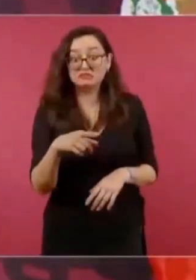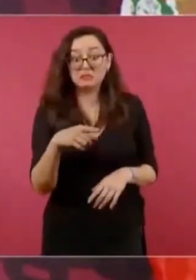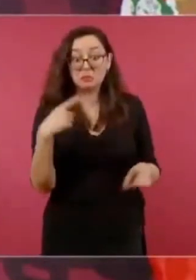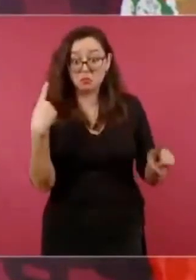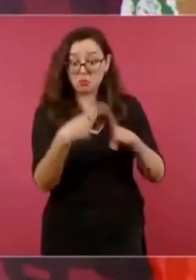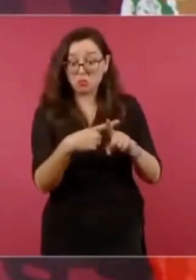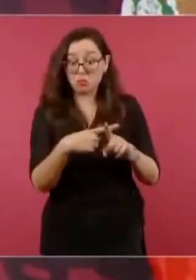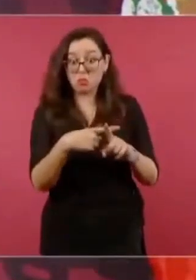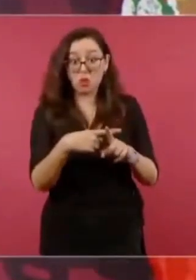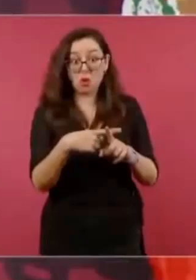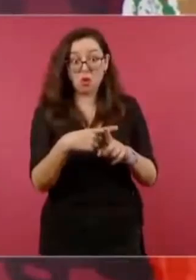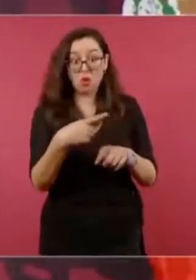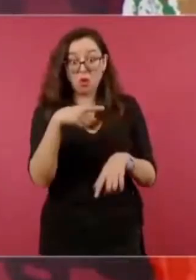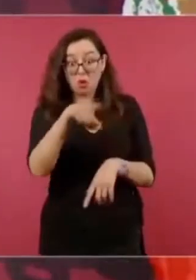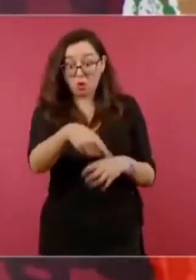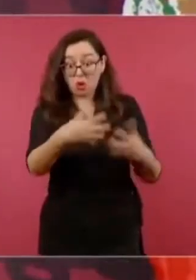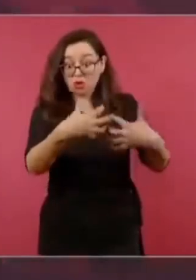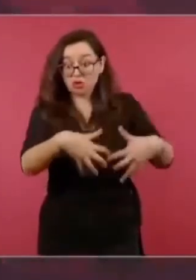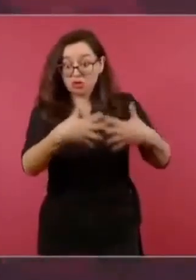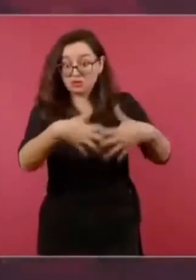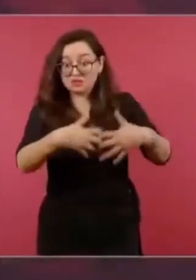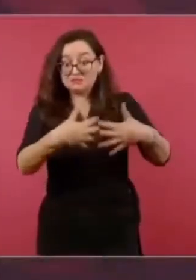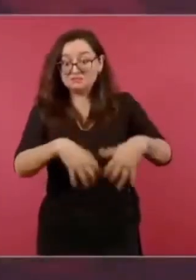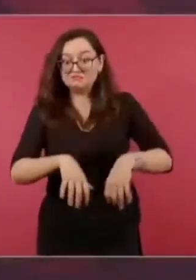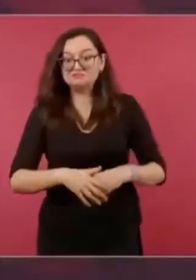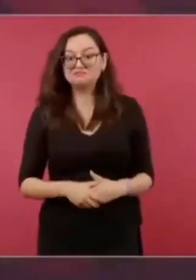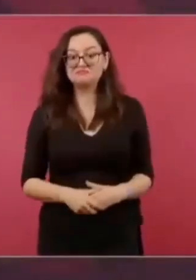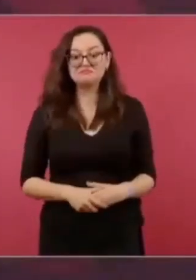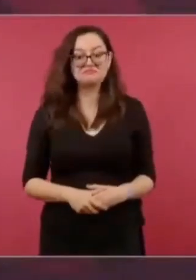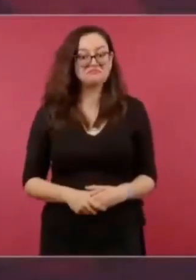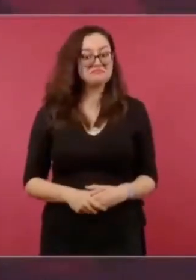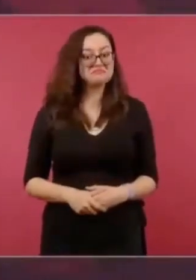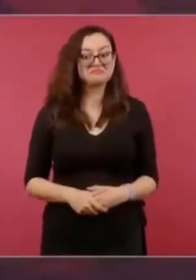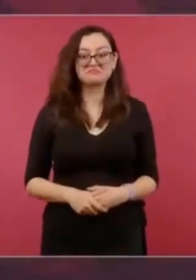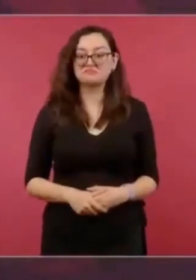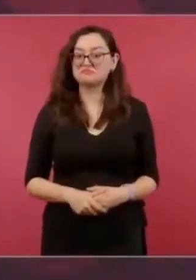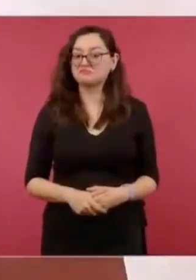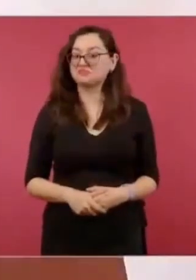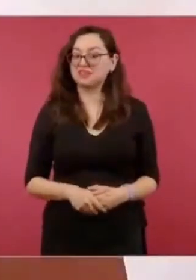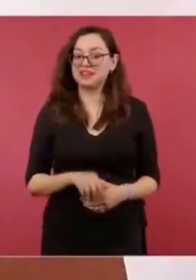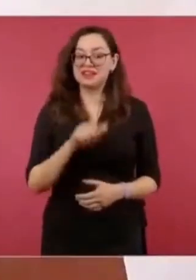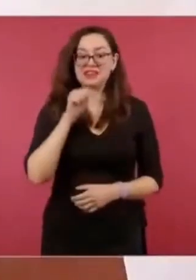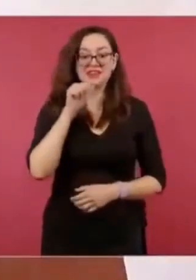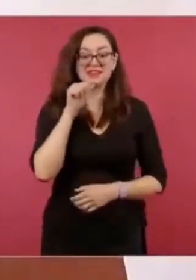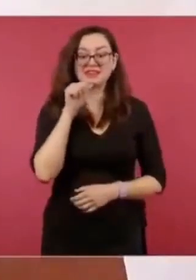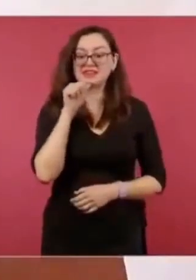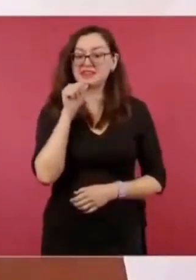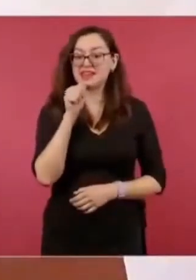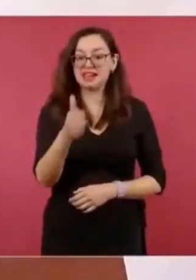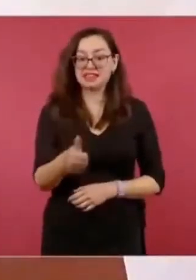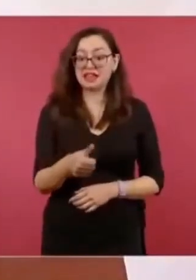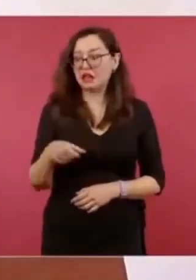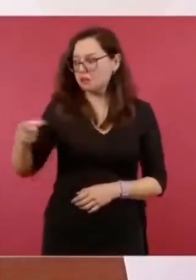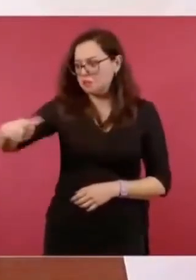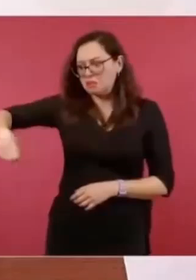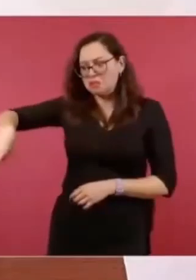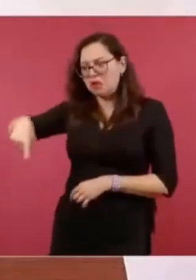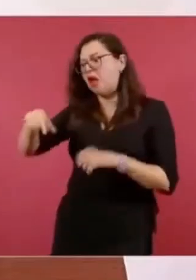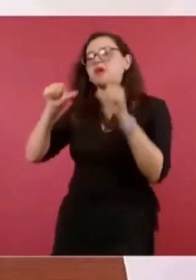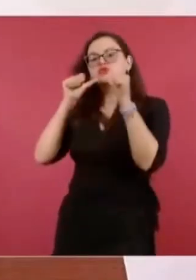porque ese es otro asunto que hay que revisar, así como hay que revisar